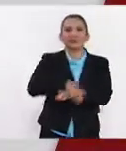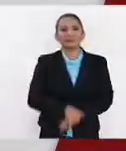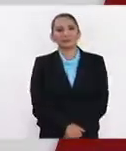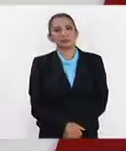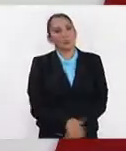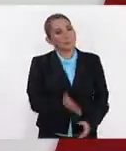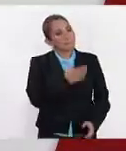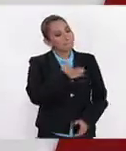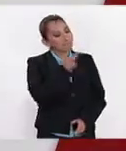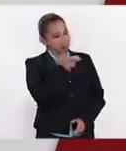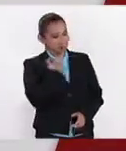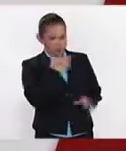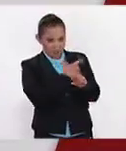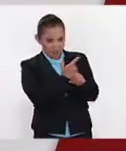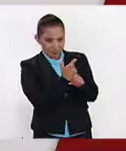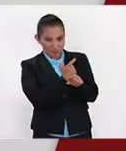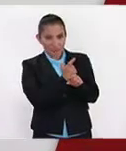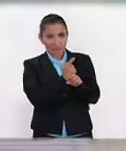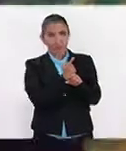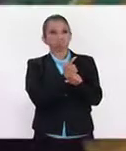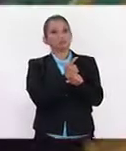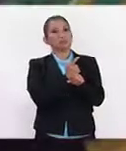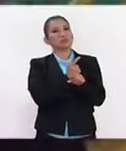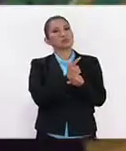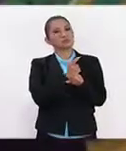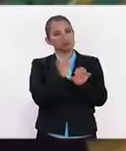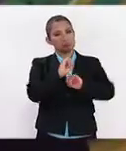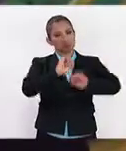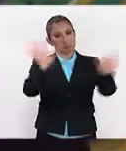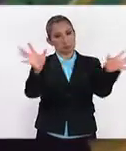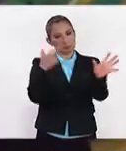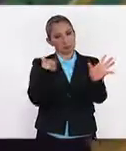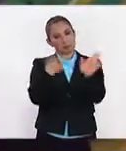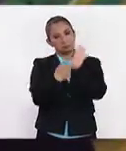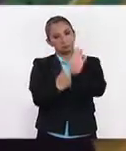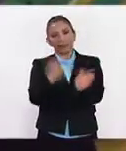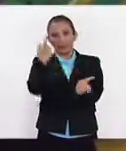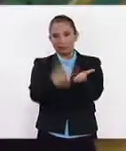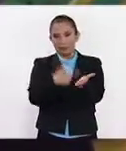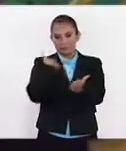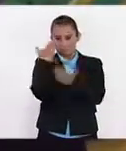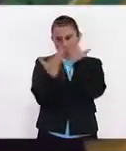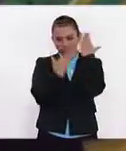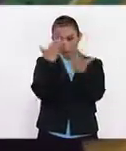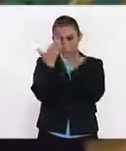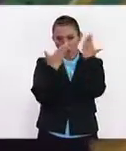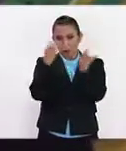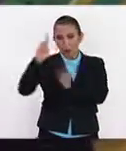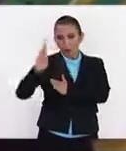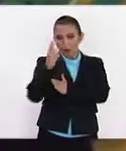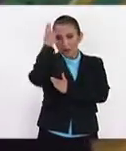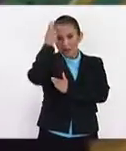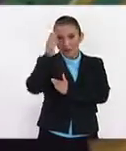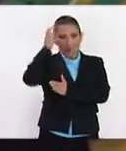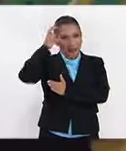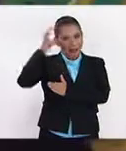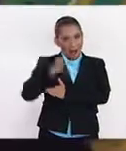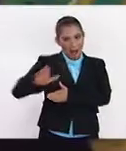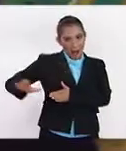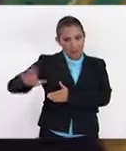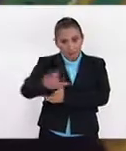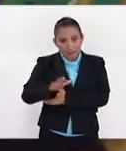Bueno, pues esta licenciatura es obviamente se imparte en la Universidad Autónoma del Estado de Hidalgo. Y bueno,